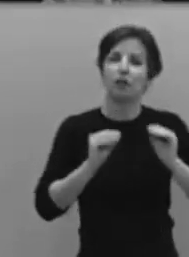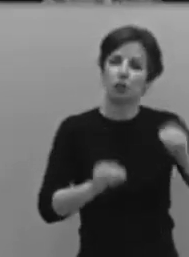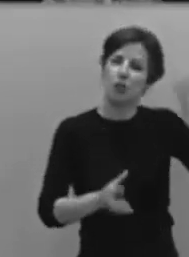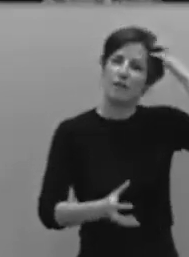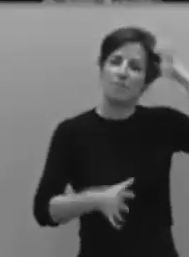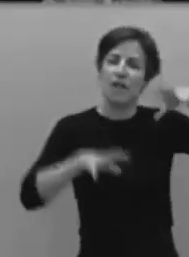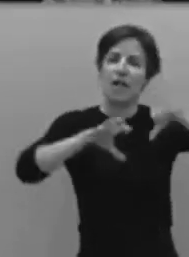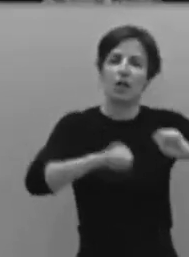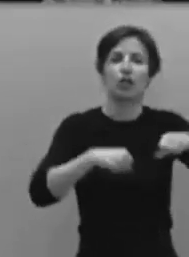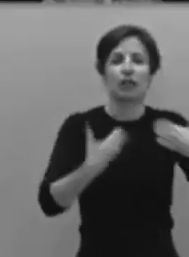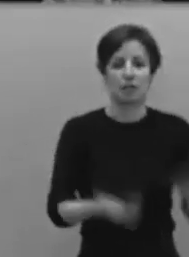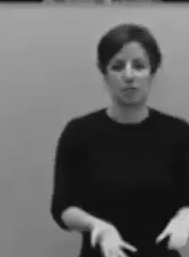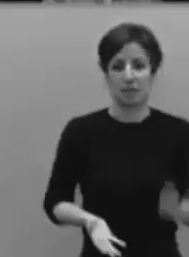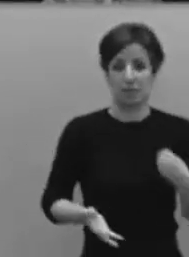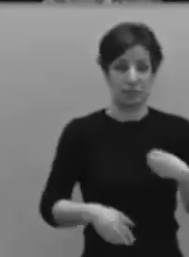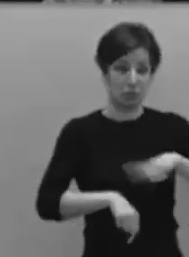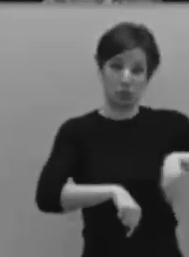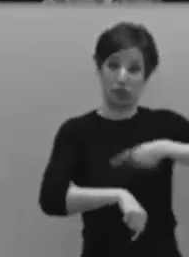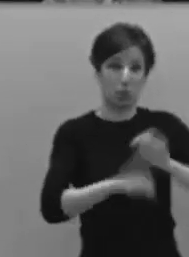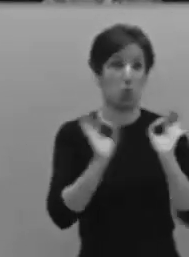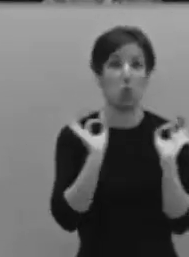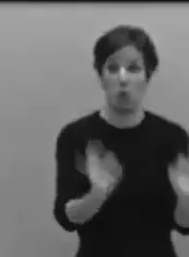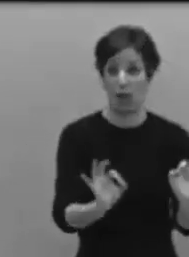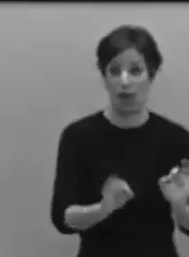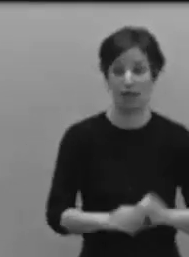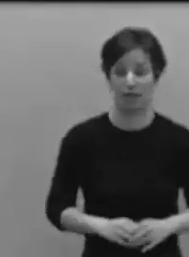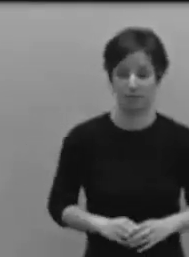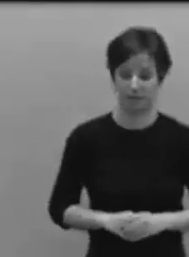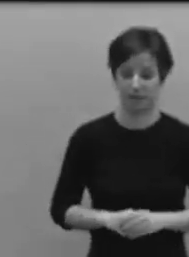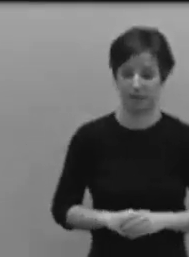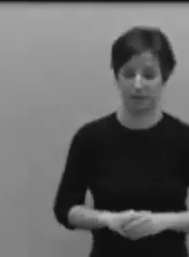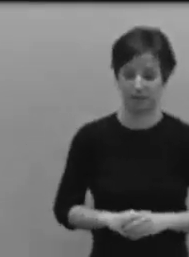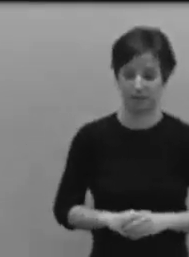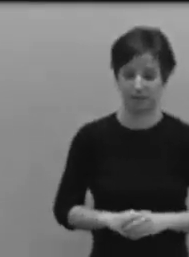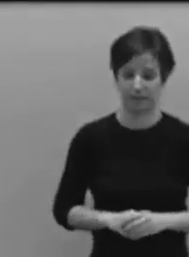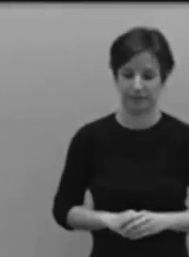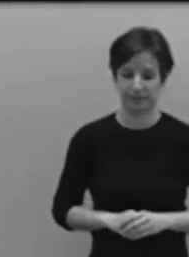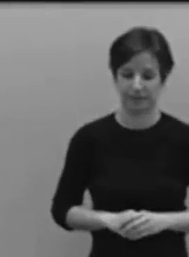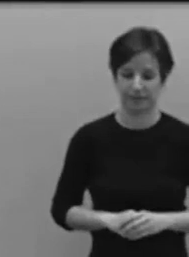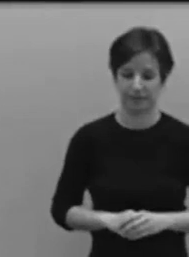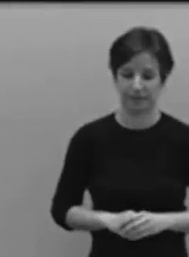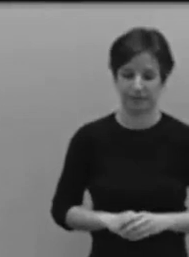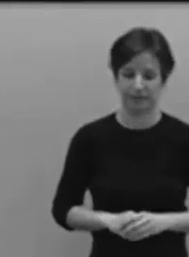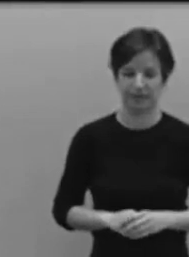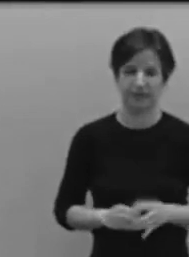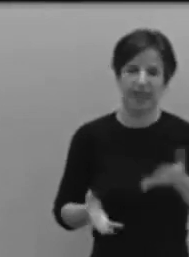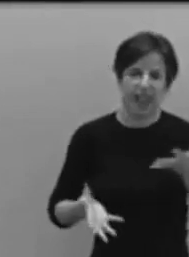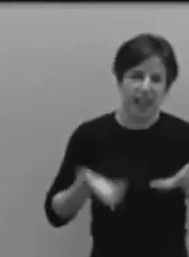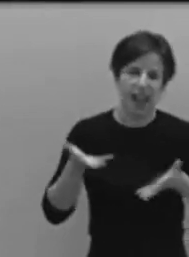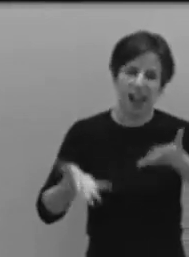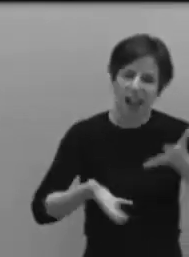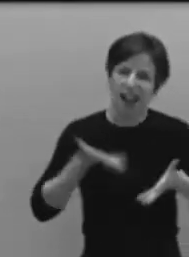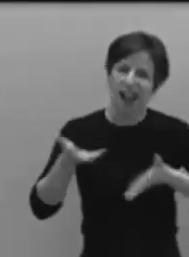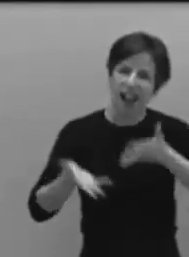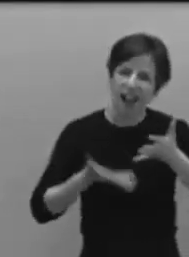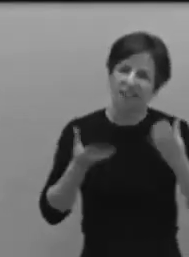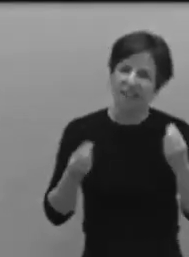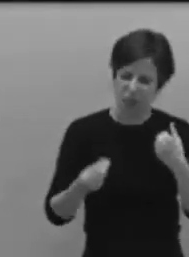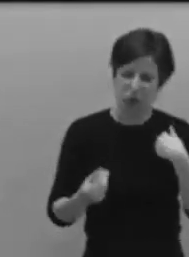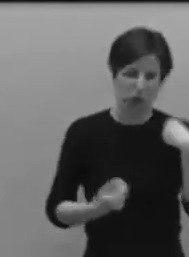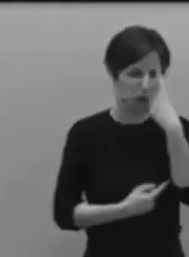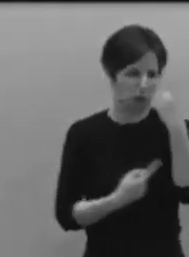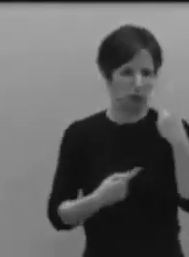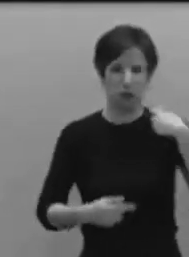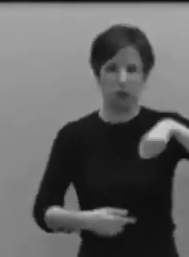¿Por qué tenemos que hablar tanto? Me pregunto yo, señora Presidenta, porque acaba siendo reiterativo todo lo mismo, todo lo